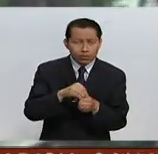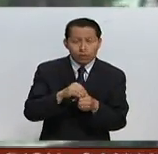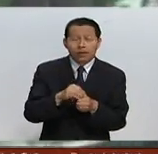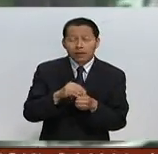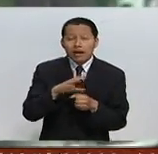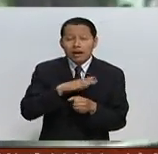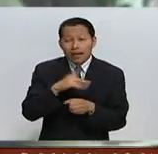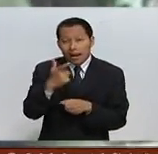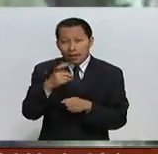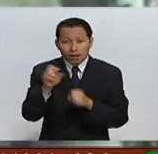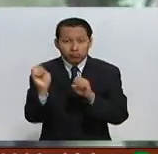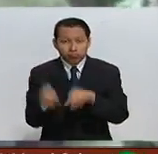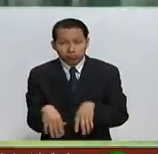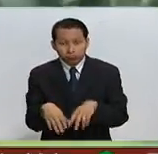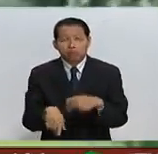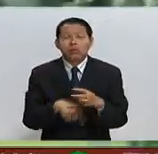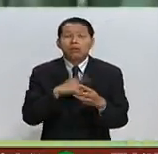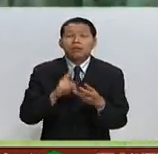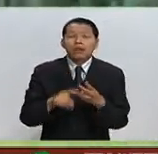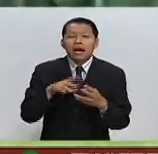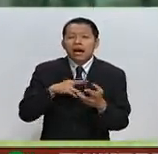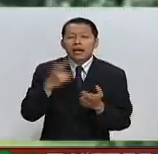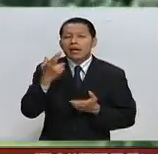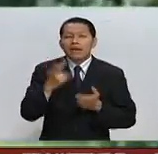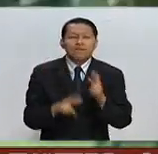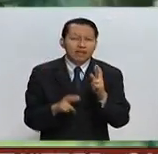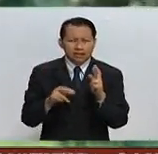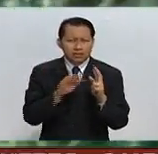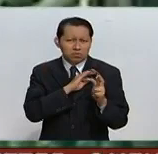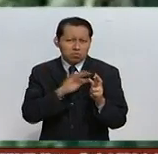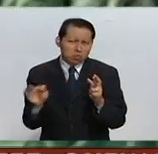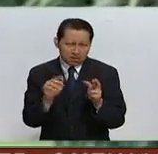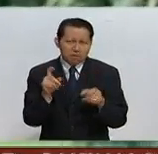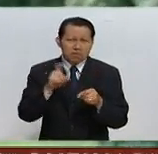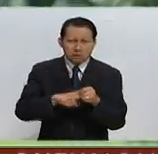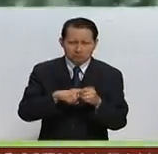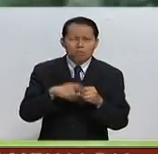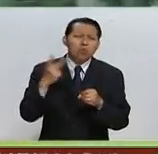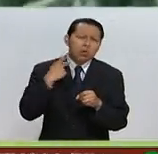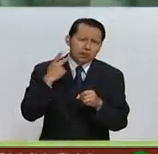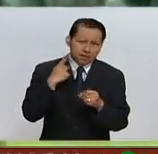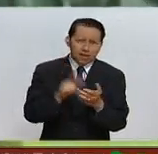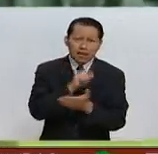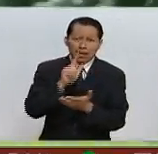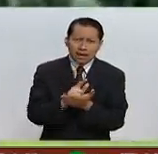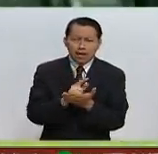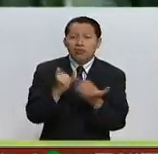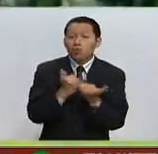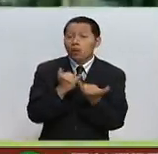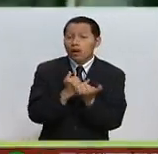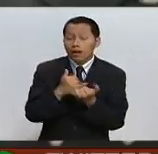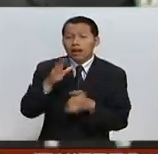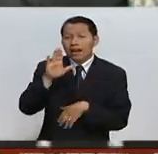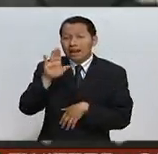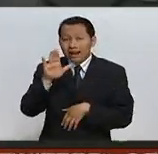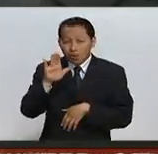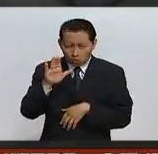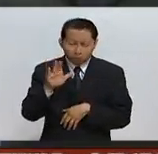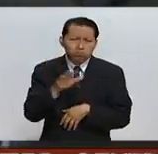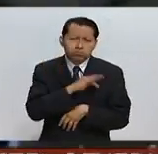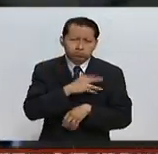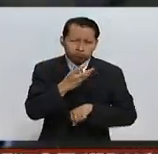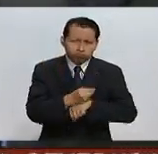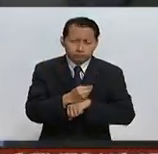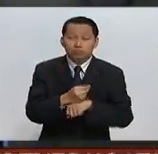las armas, la entrada de los rebeldes desmovilizados en la vida política legal, la solución de la problemática del narcotráfico y la